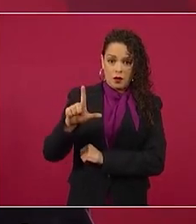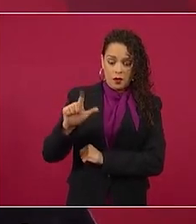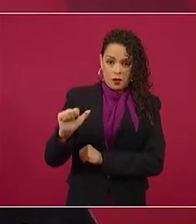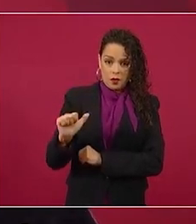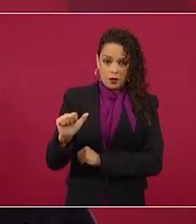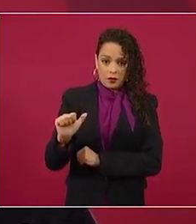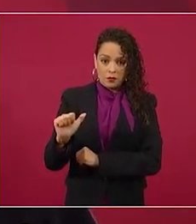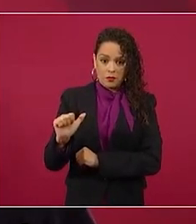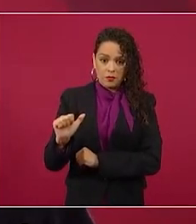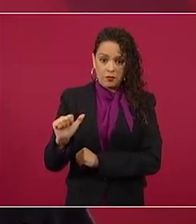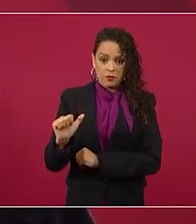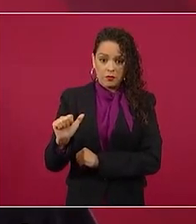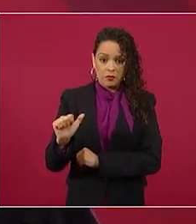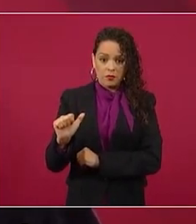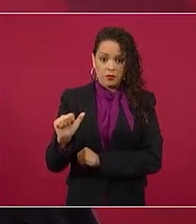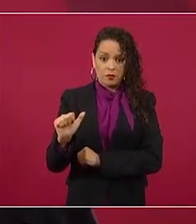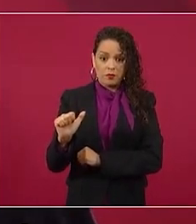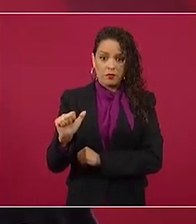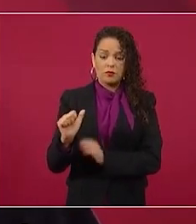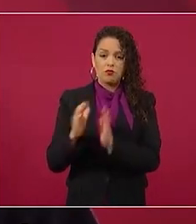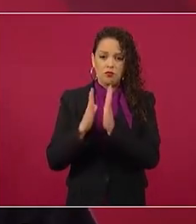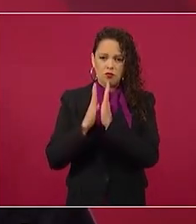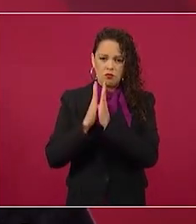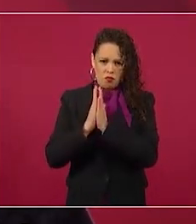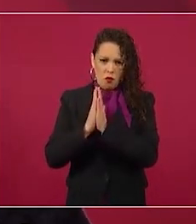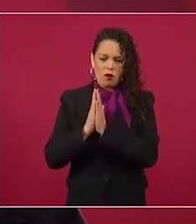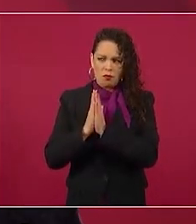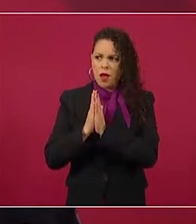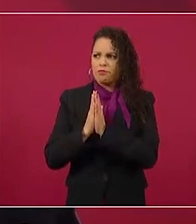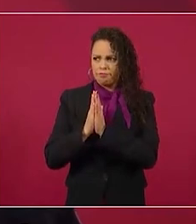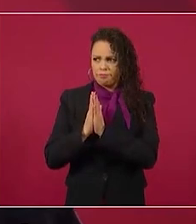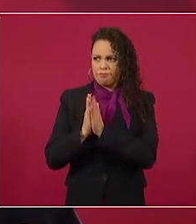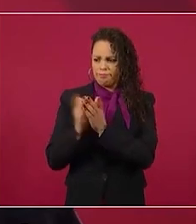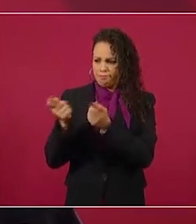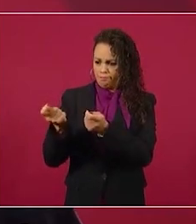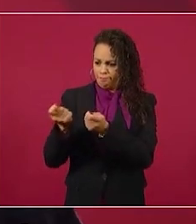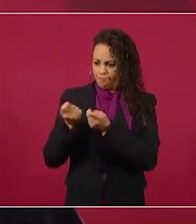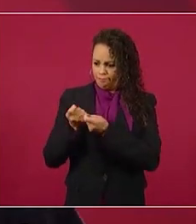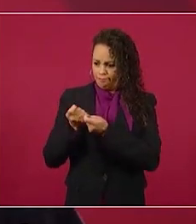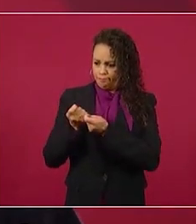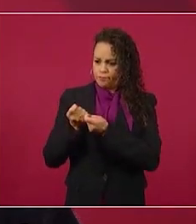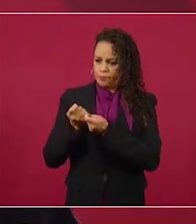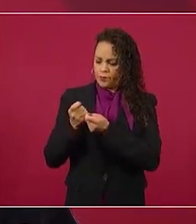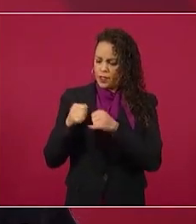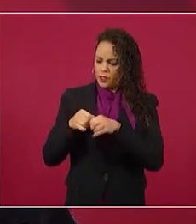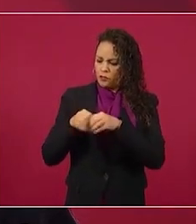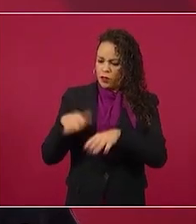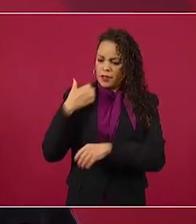si me puede decir nos puede decir cuánto gana